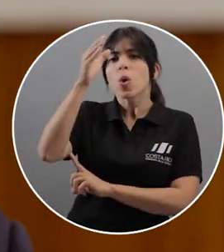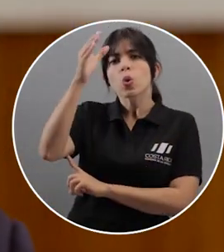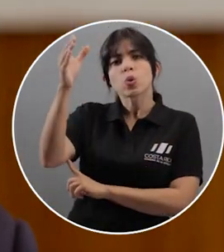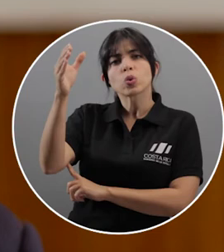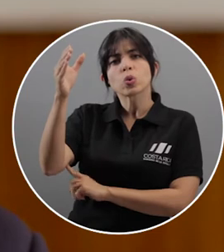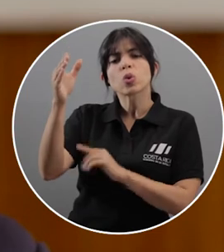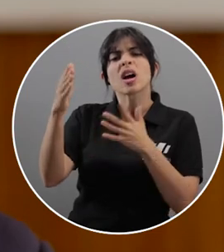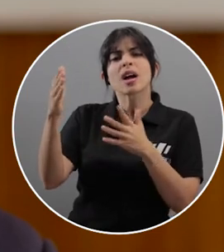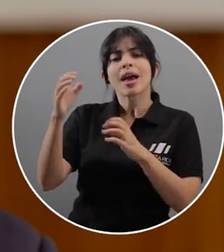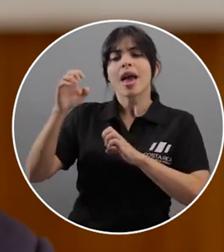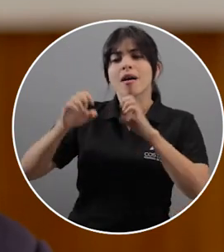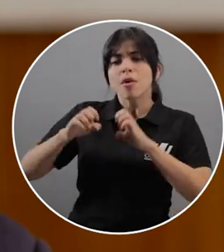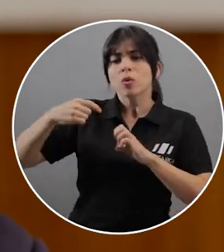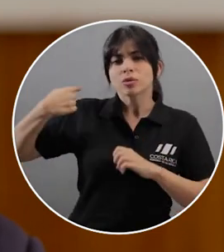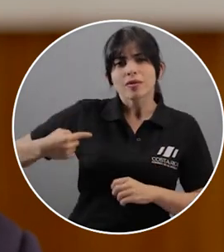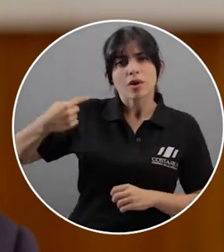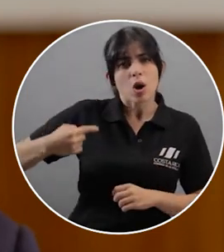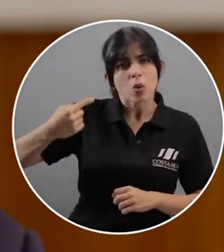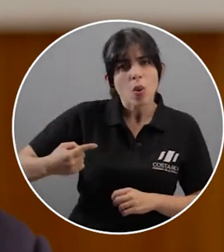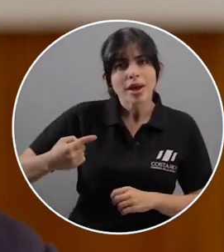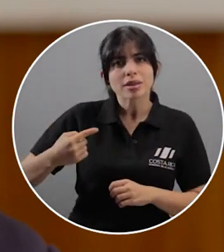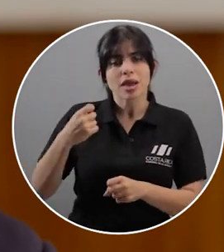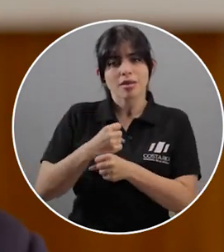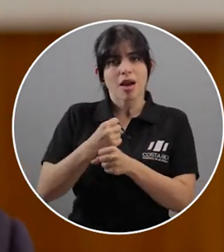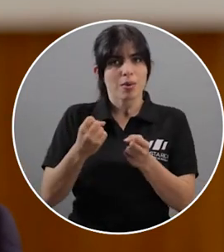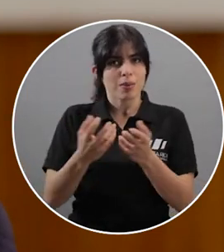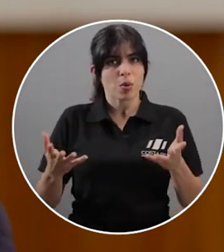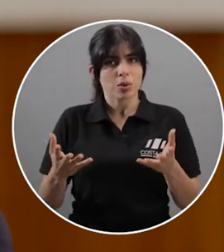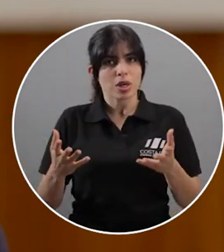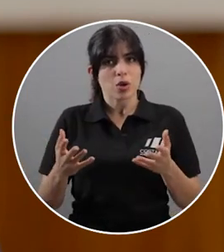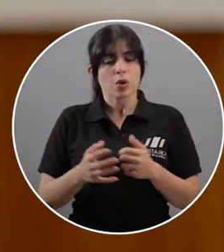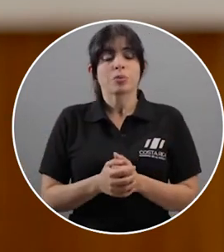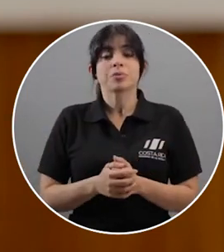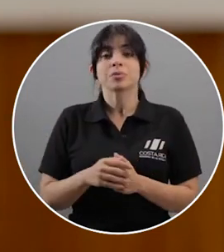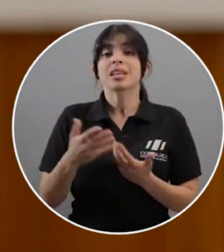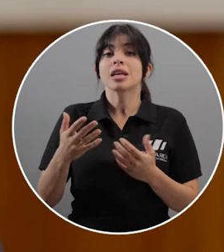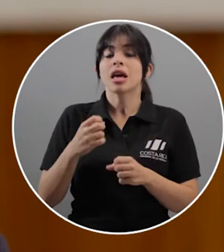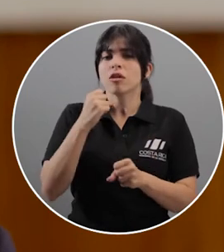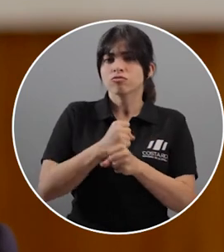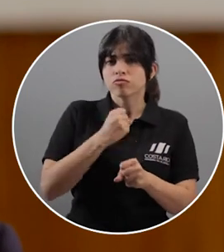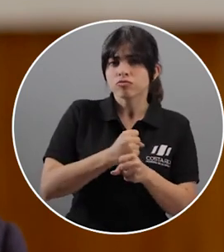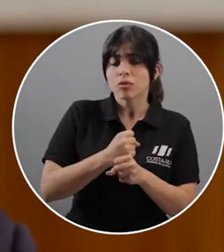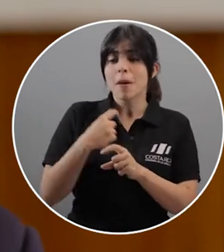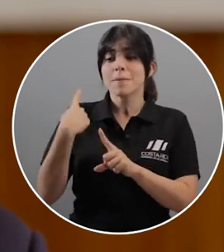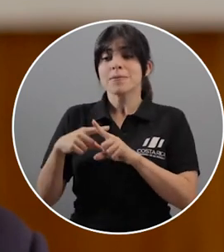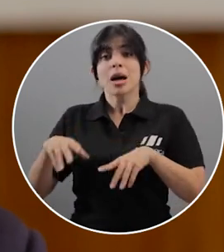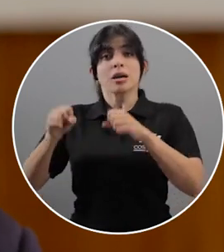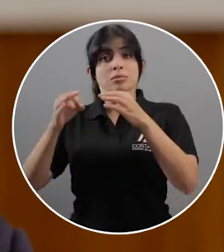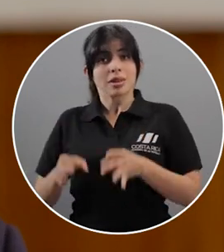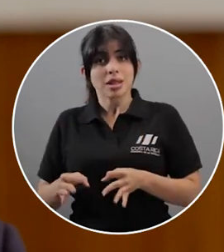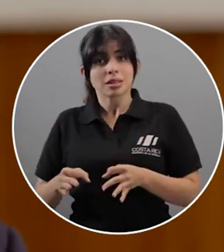cultura de evaluación periódica de la gestión pública, donde las prácticas y las